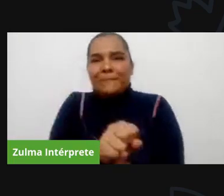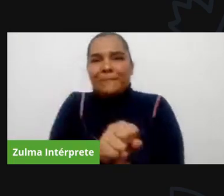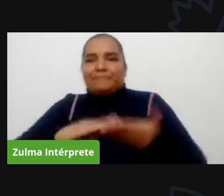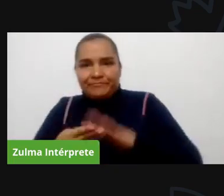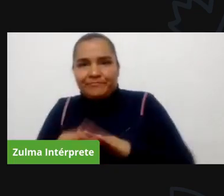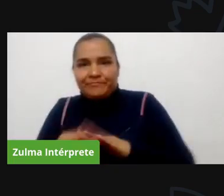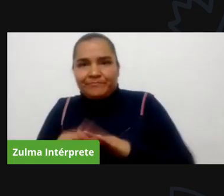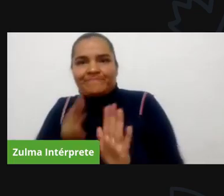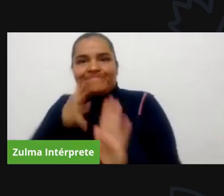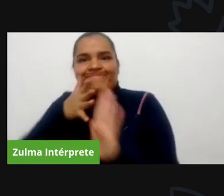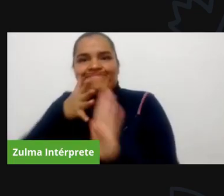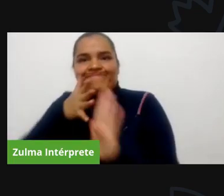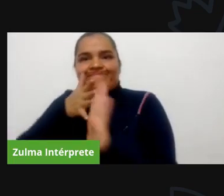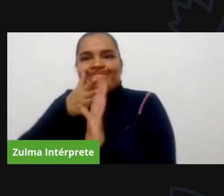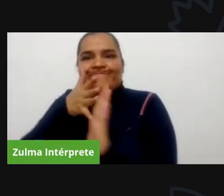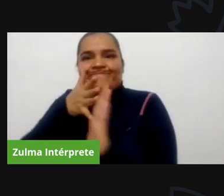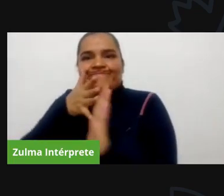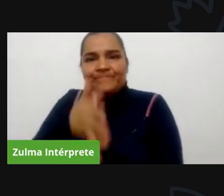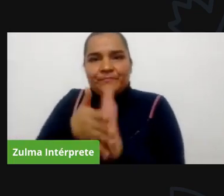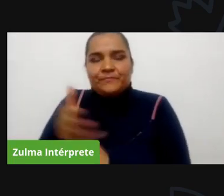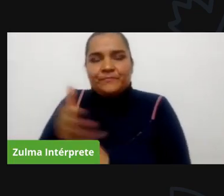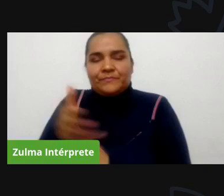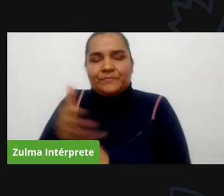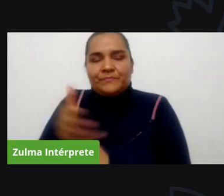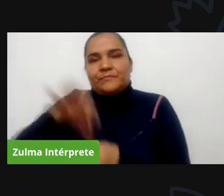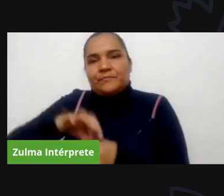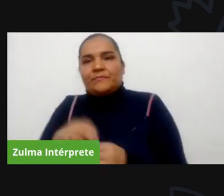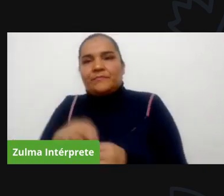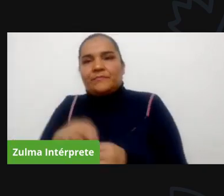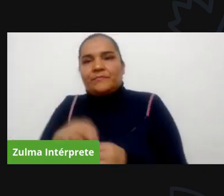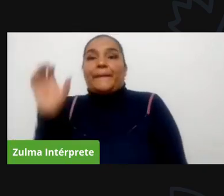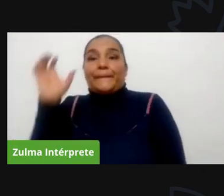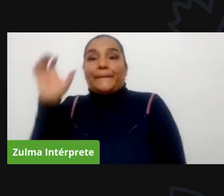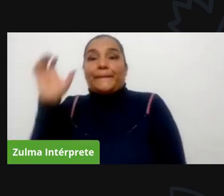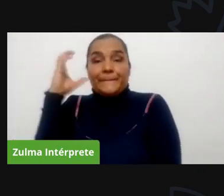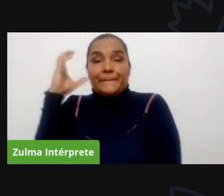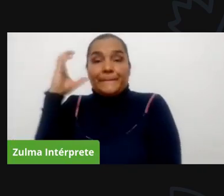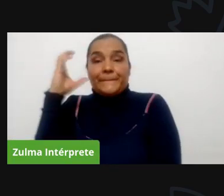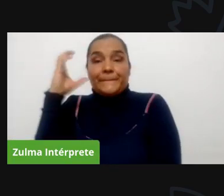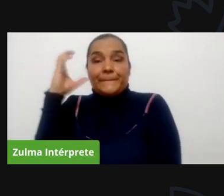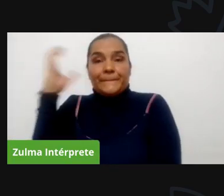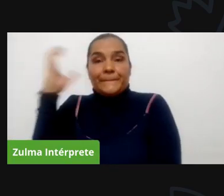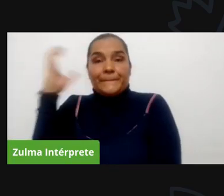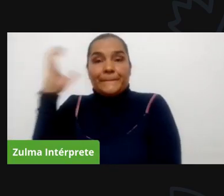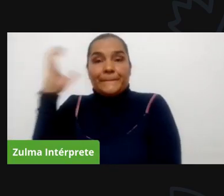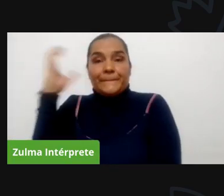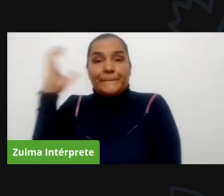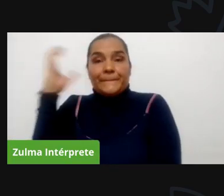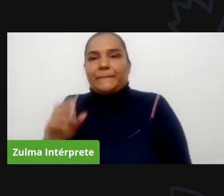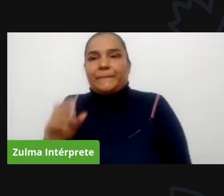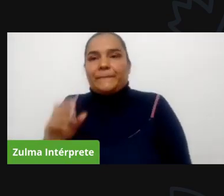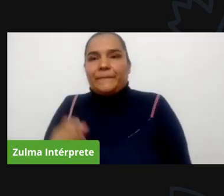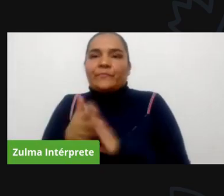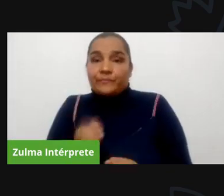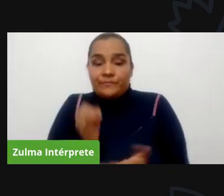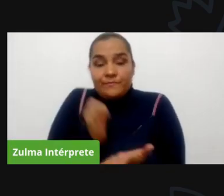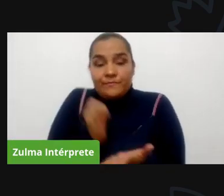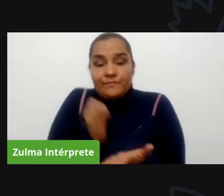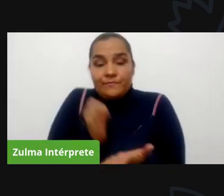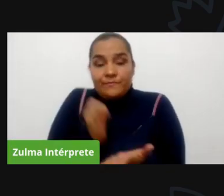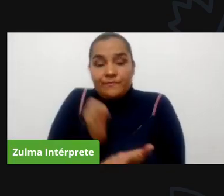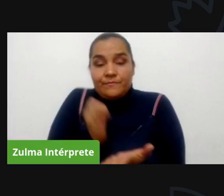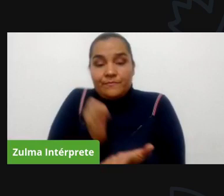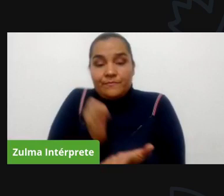juntas de acción comunal en bogotá tienen sobre todo un reto especial y es poder